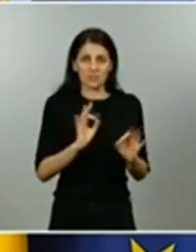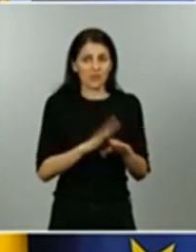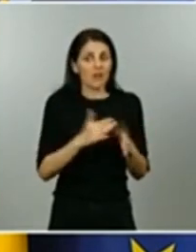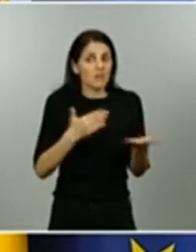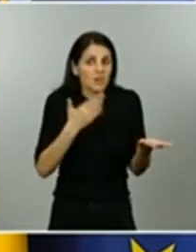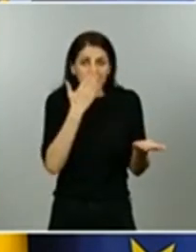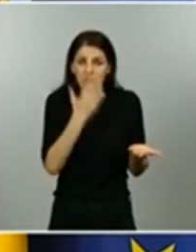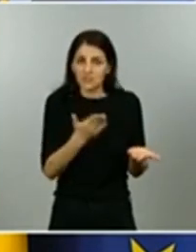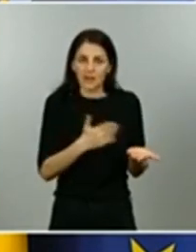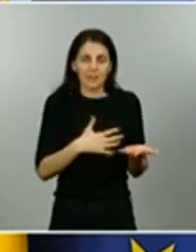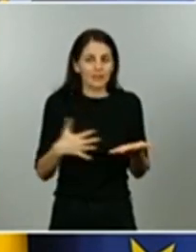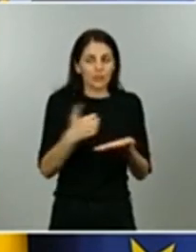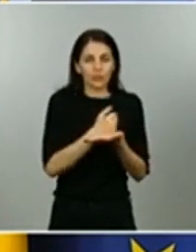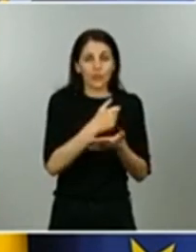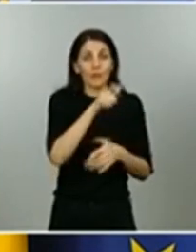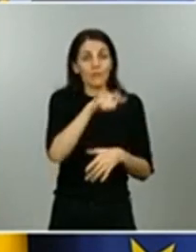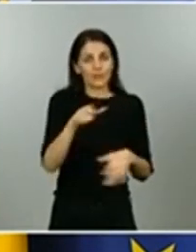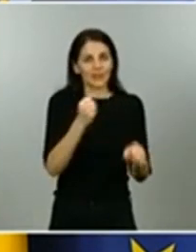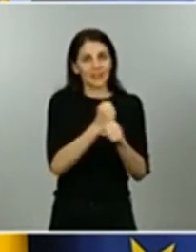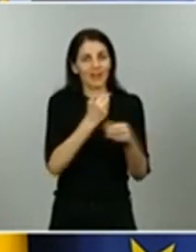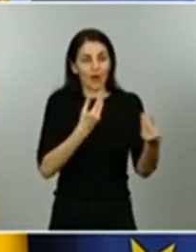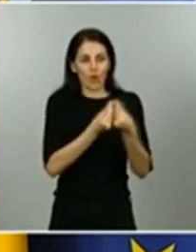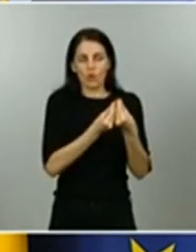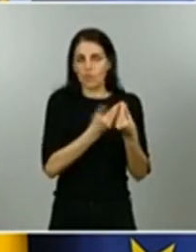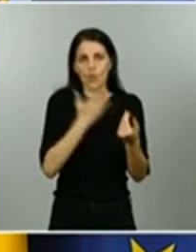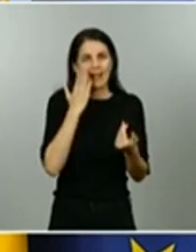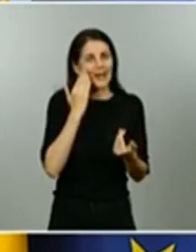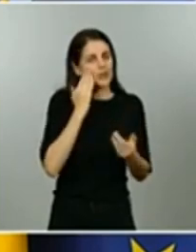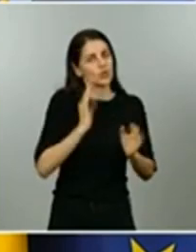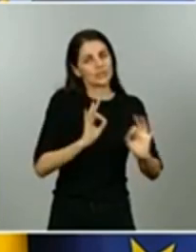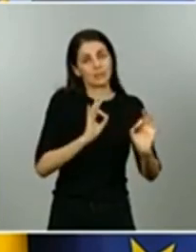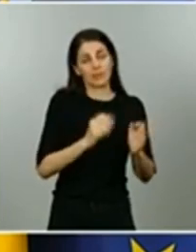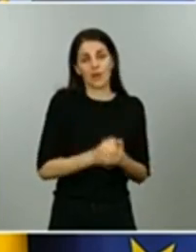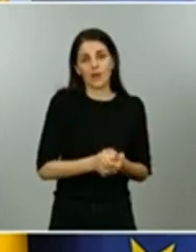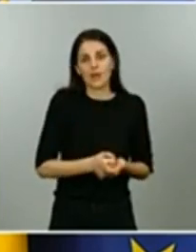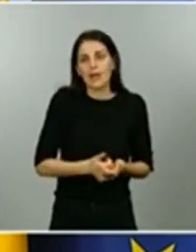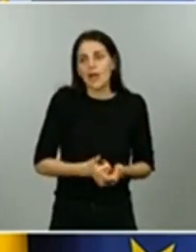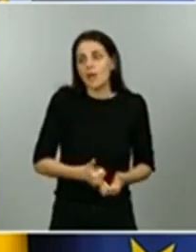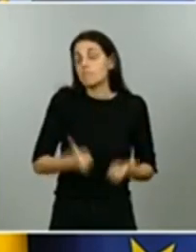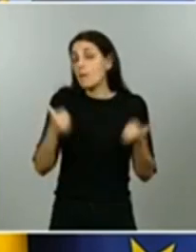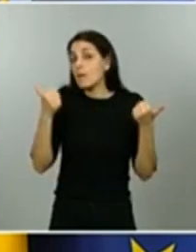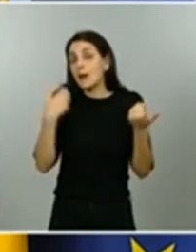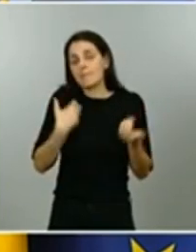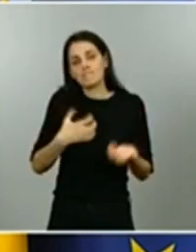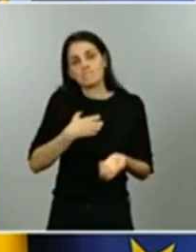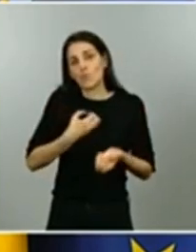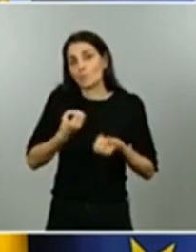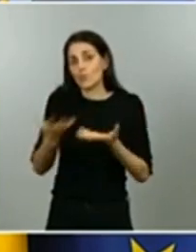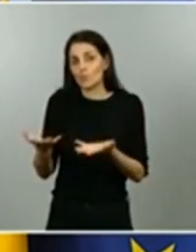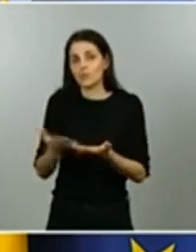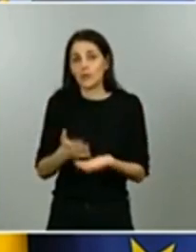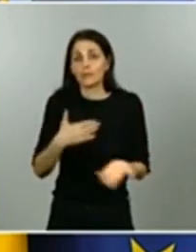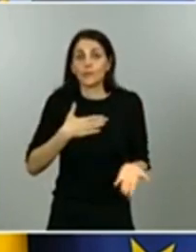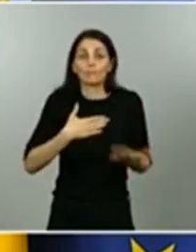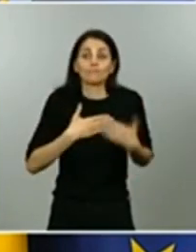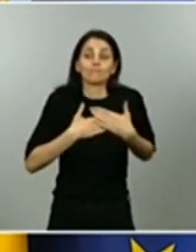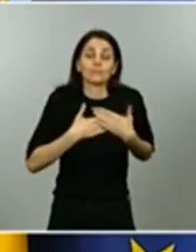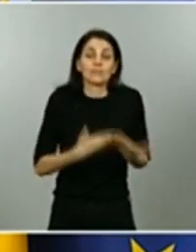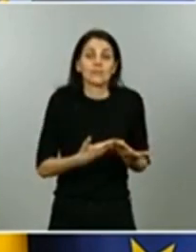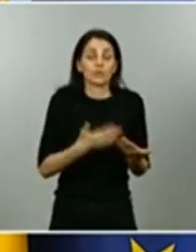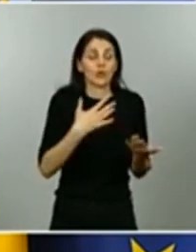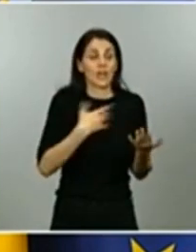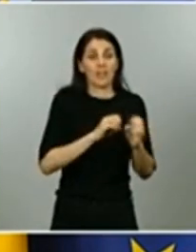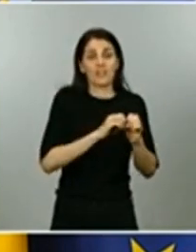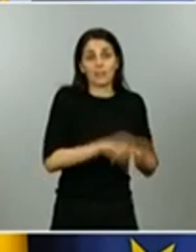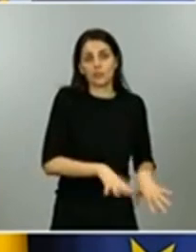con ella y no le puedo decir mucho más siento que haya salido pero son cosas en las que yo no creo que tenga que entrar